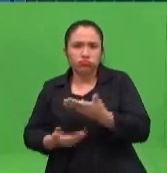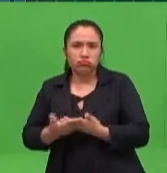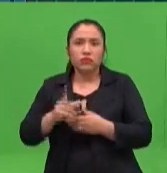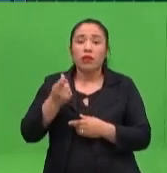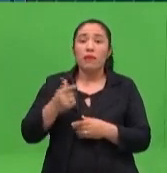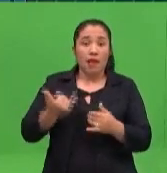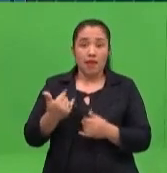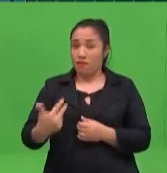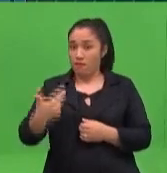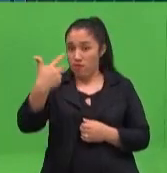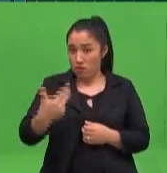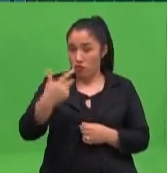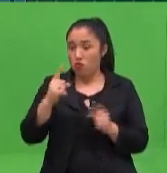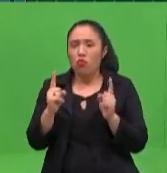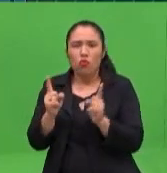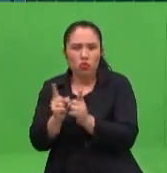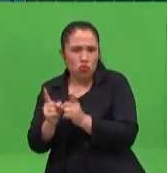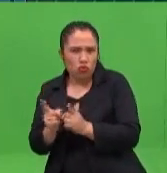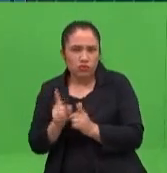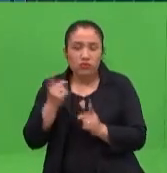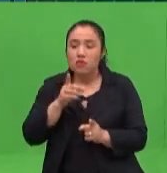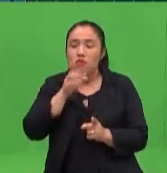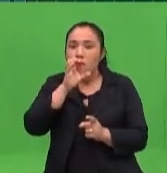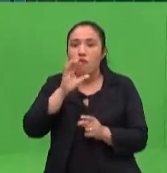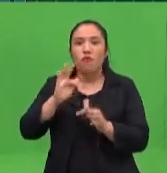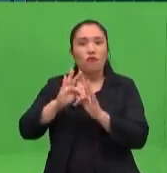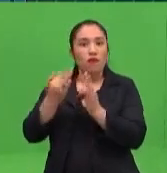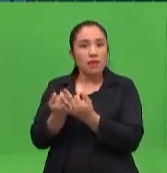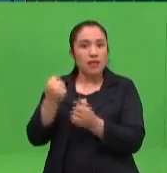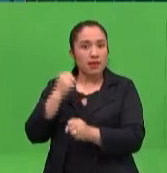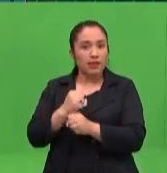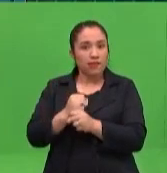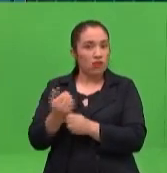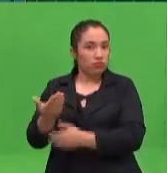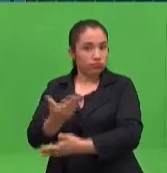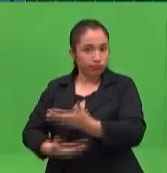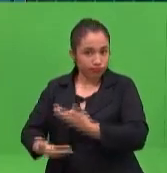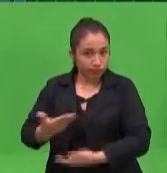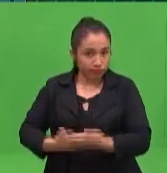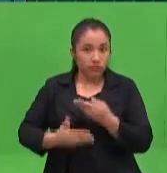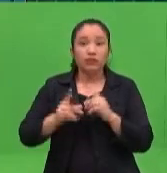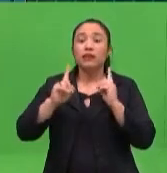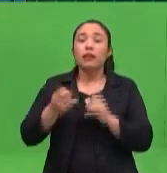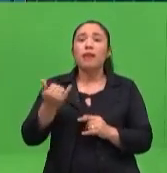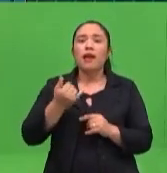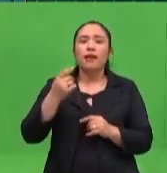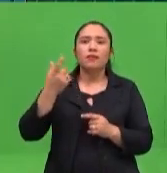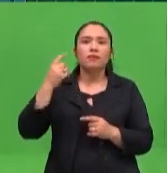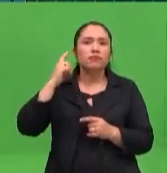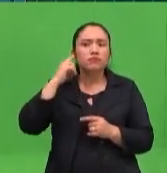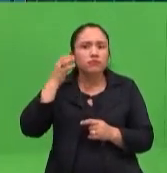le muestra un poco a la familia cómo ir trabajando con los niños. Tenemos audio y también tenemos en